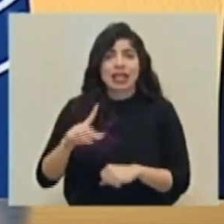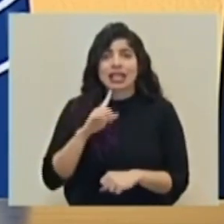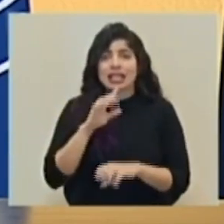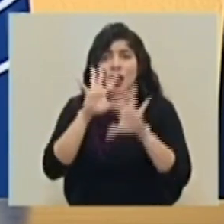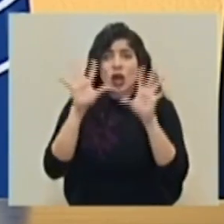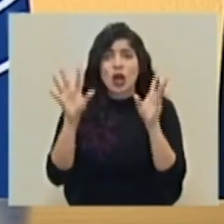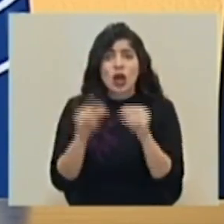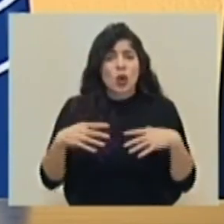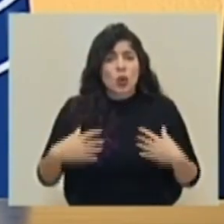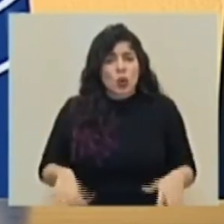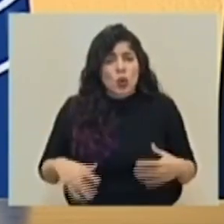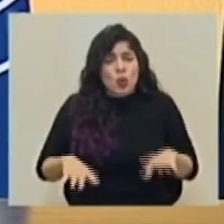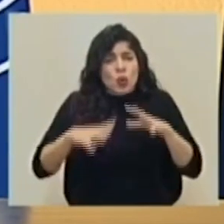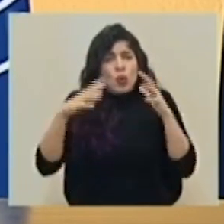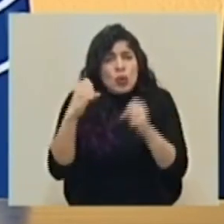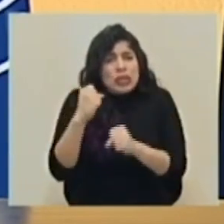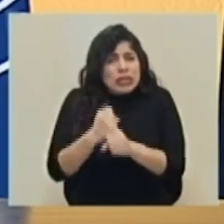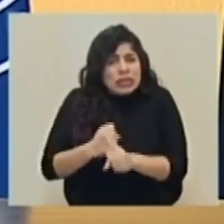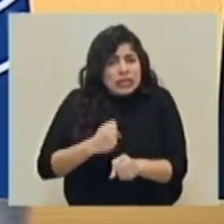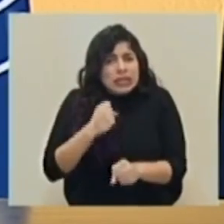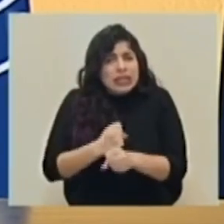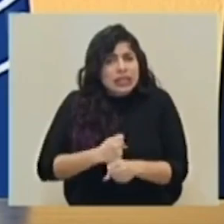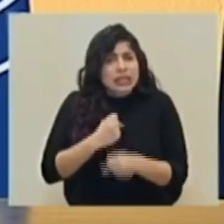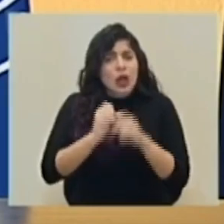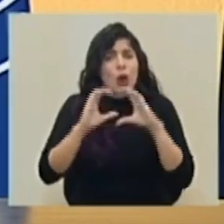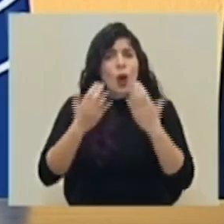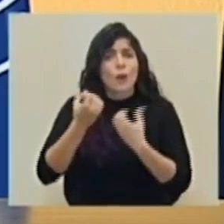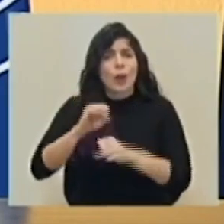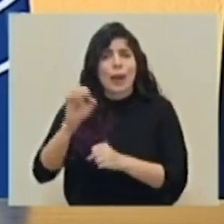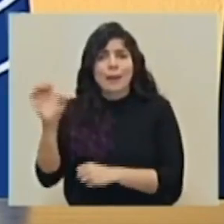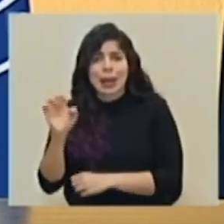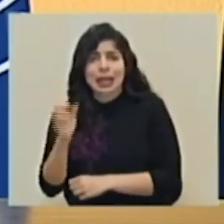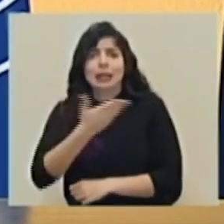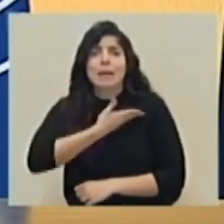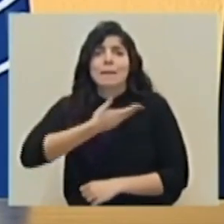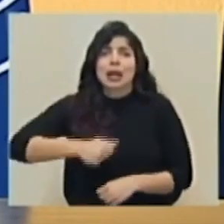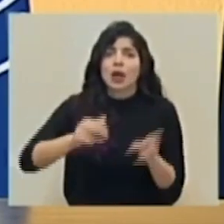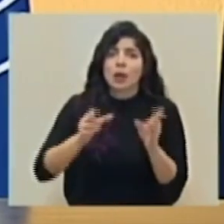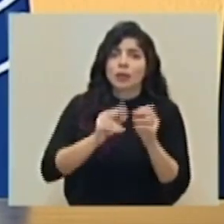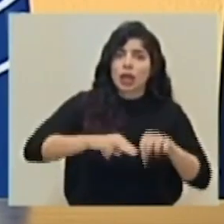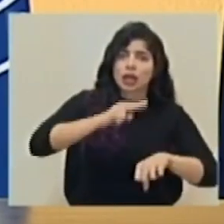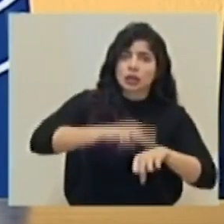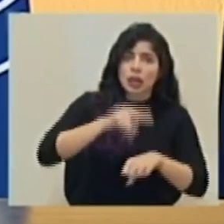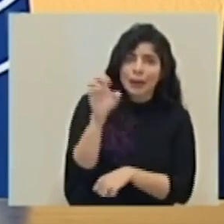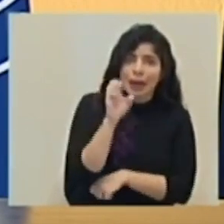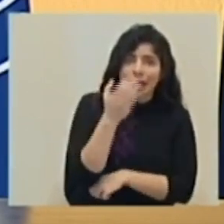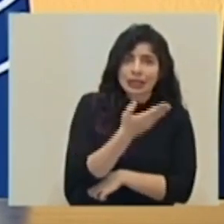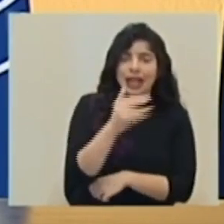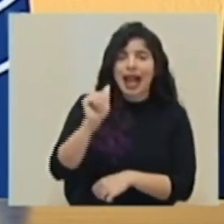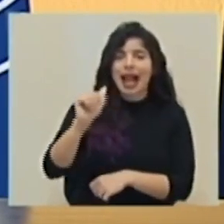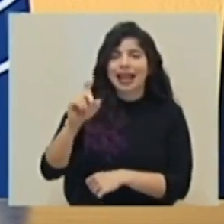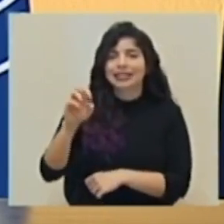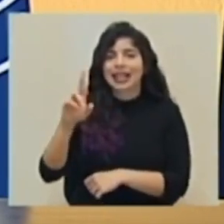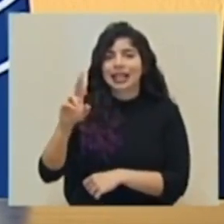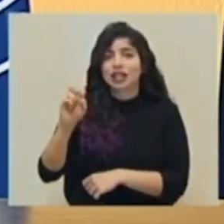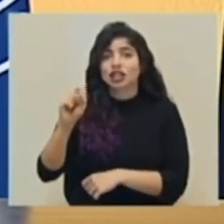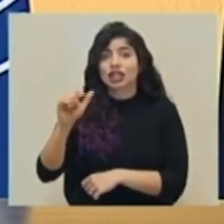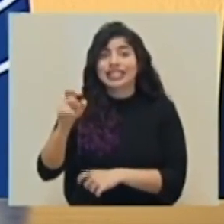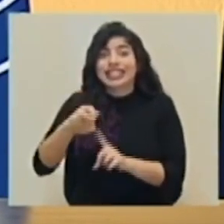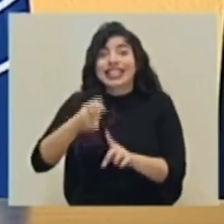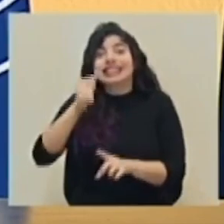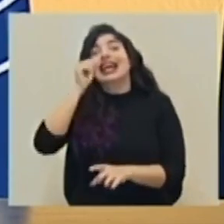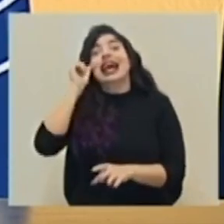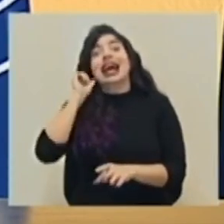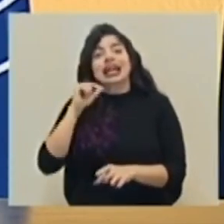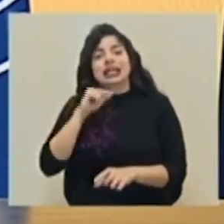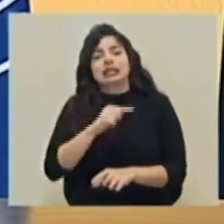enorme por parte de los comités municipales de emergencia. El señor presidente de la Comisión Nacional de Emergencias, don Alexander Solís, desde el día de ayer, se